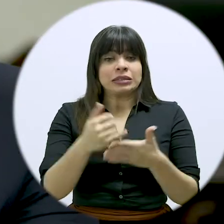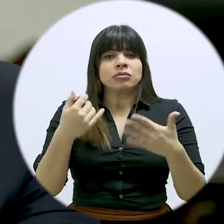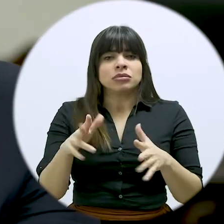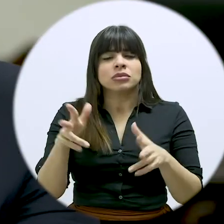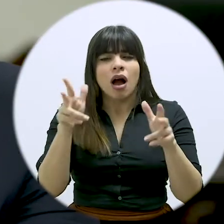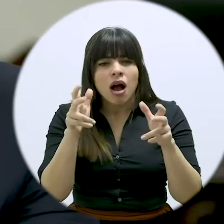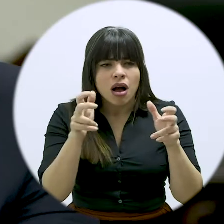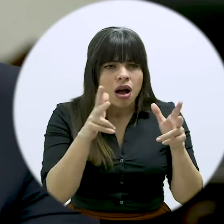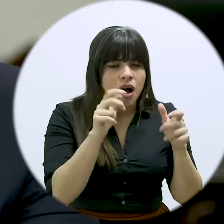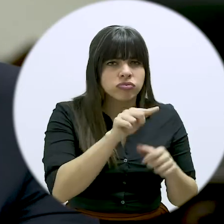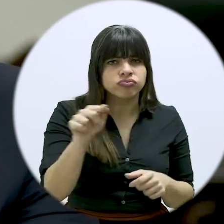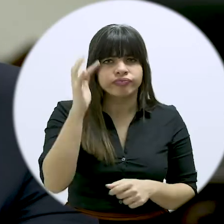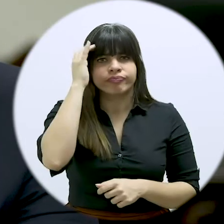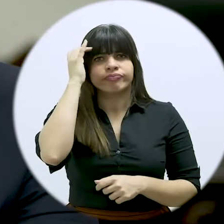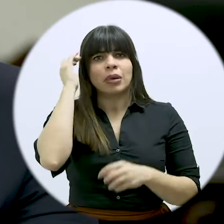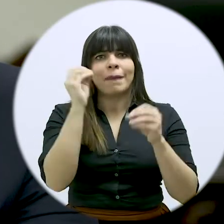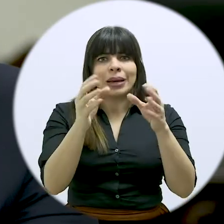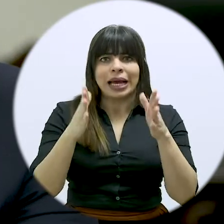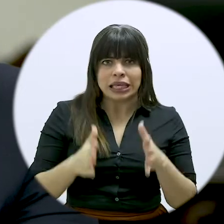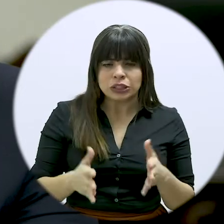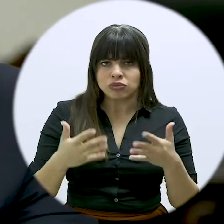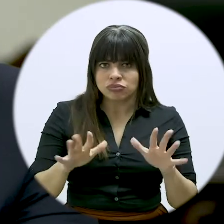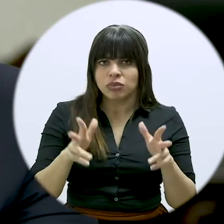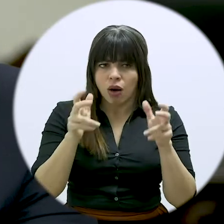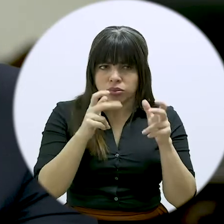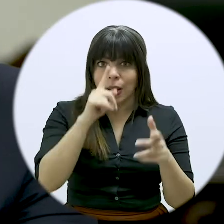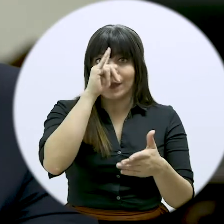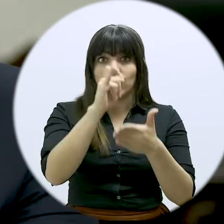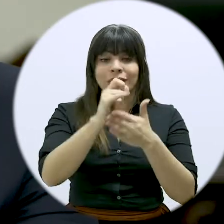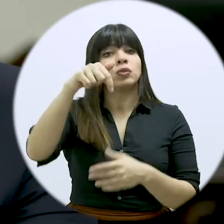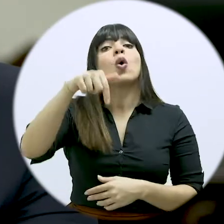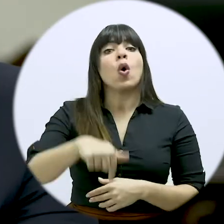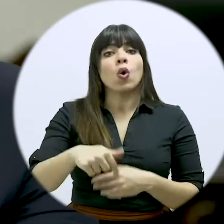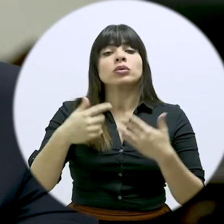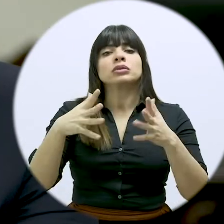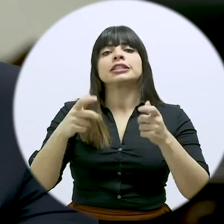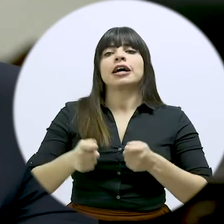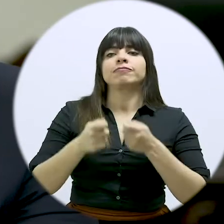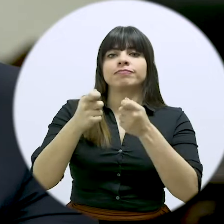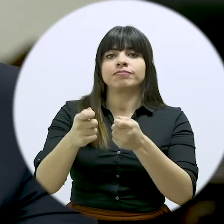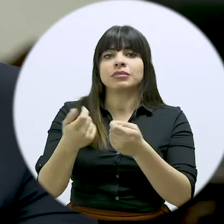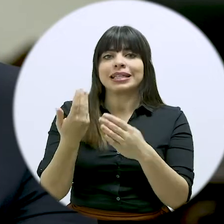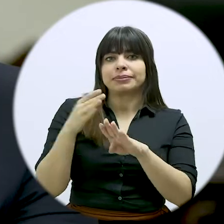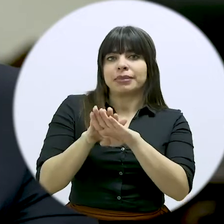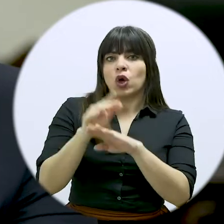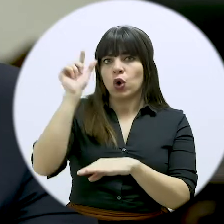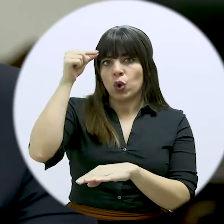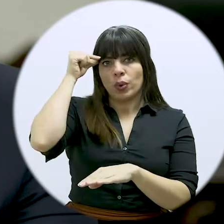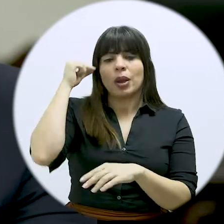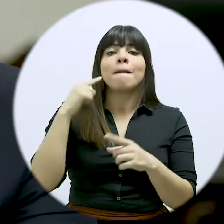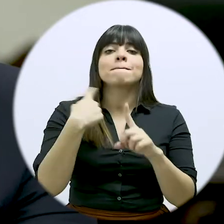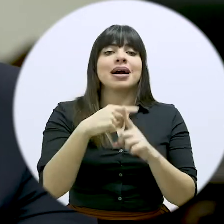sentido, hemos escuchado con atención las preocupaciones de las maestras y maestros. Por eso, el día de hoy se ha presentado con el